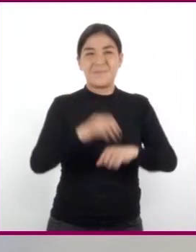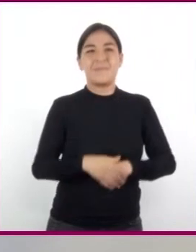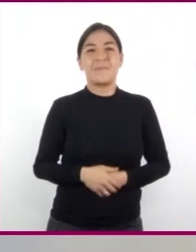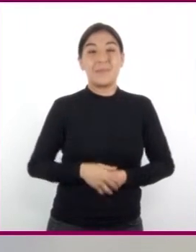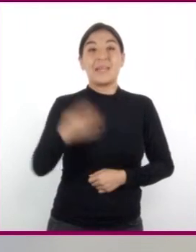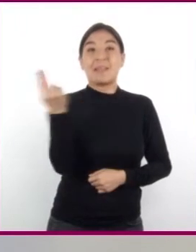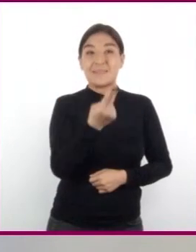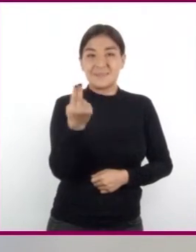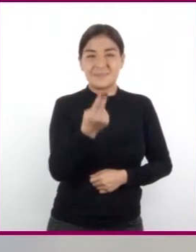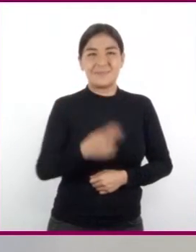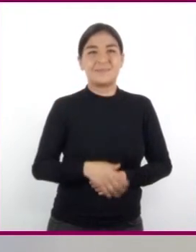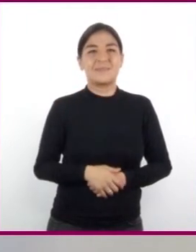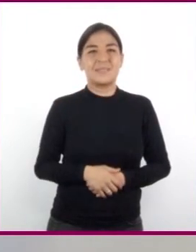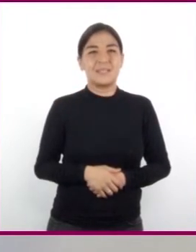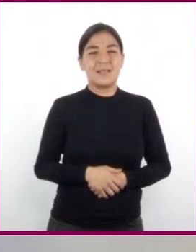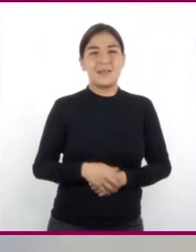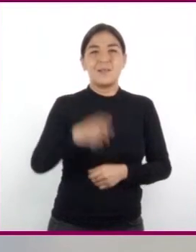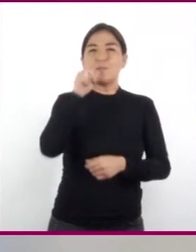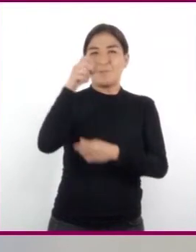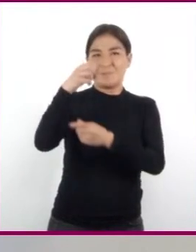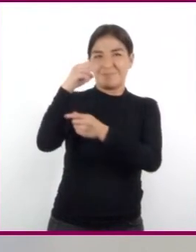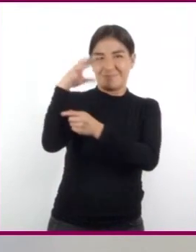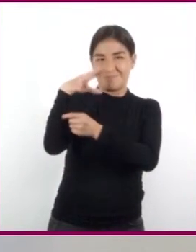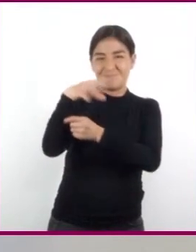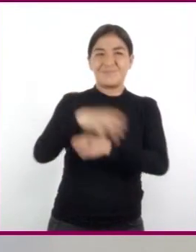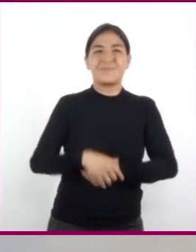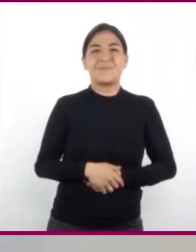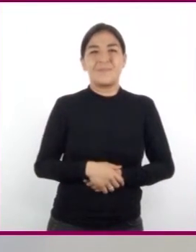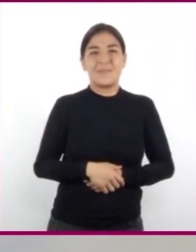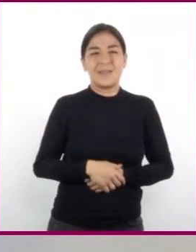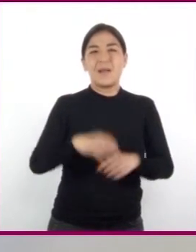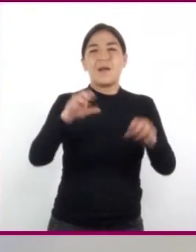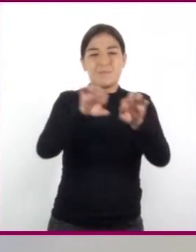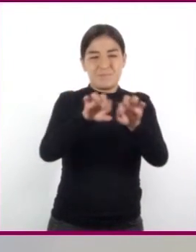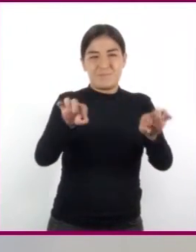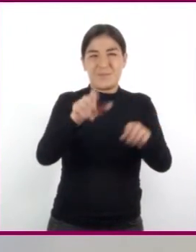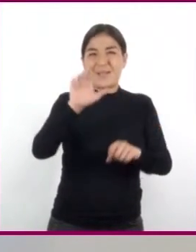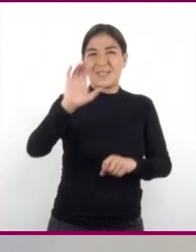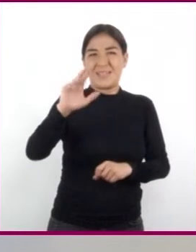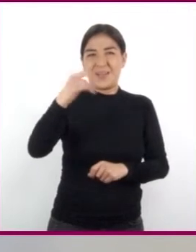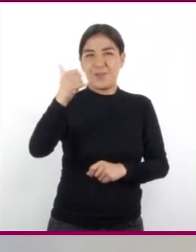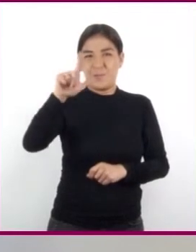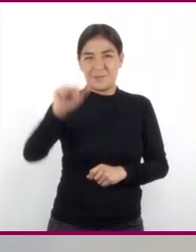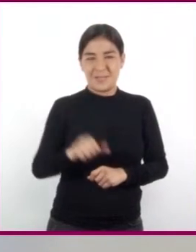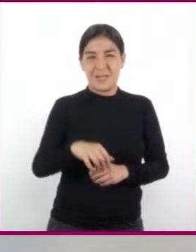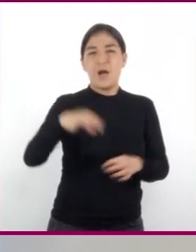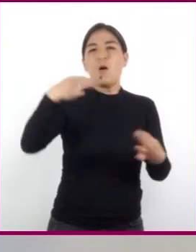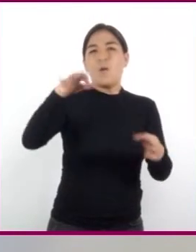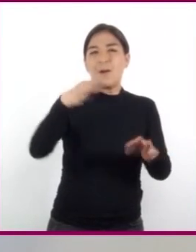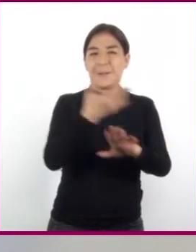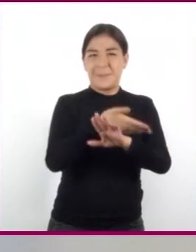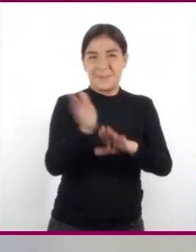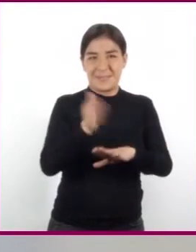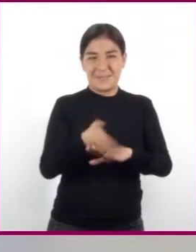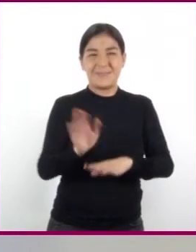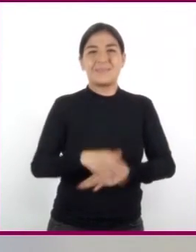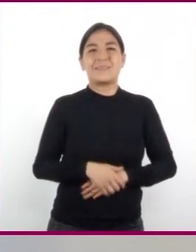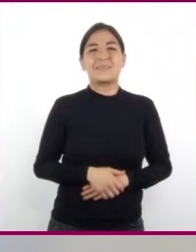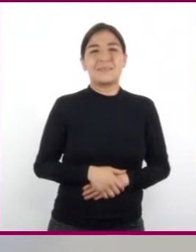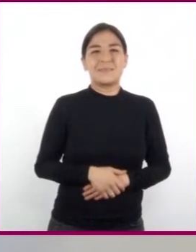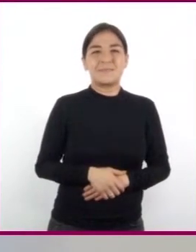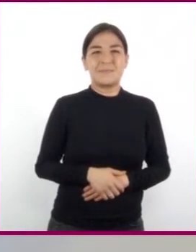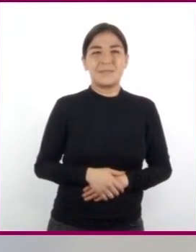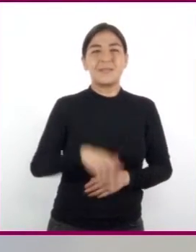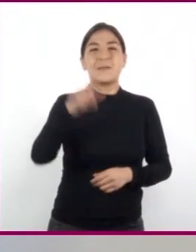Necesitaremos una lámpara, una crayola y una hoja blanca. Vamos a